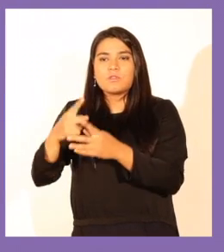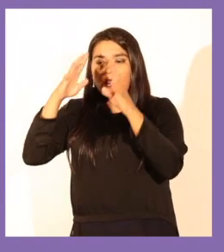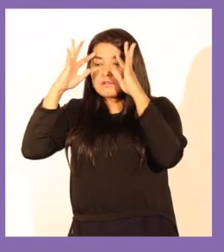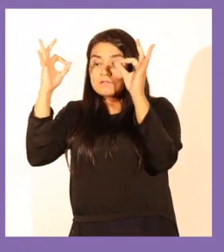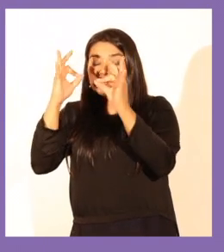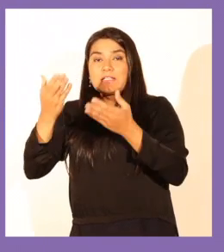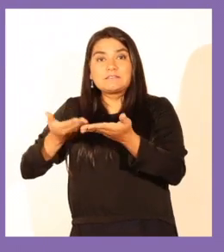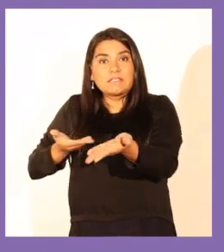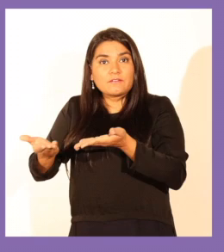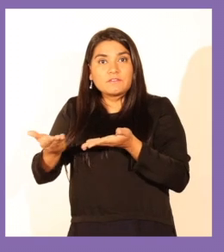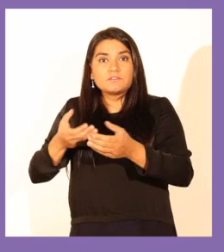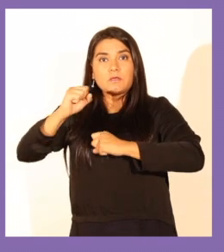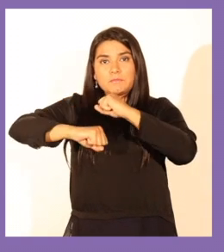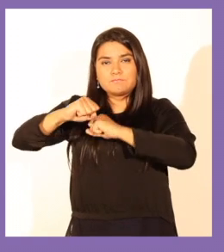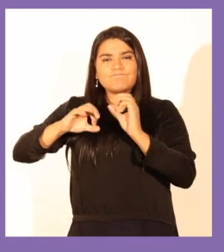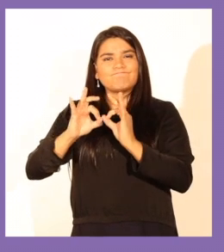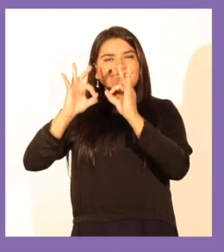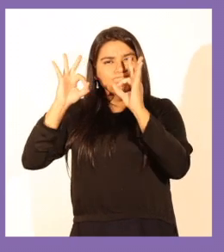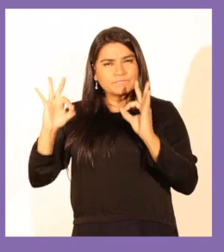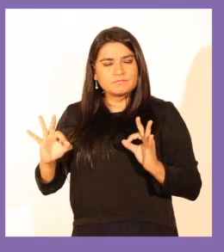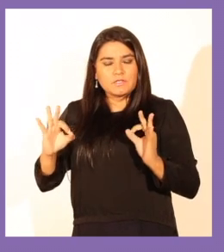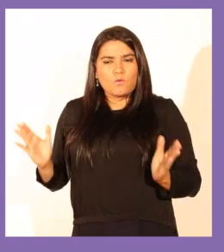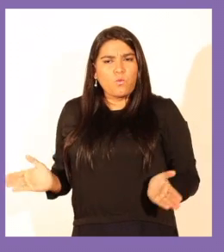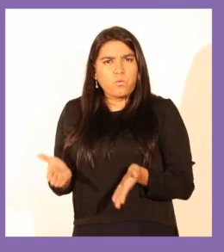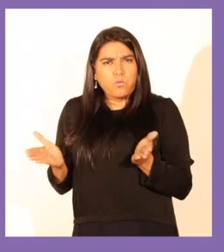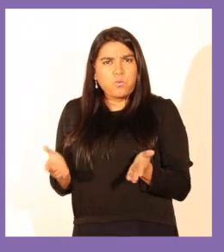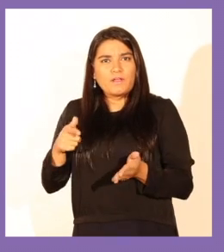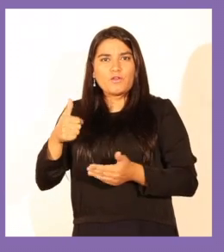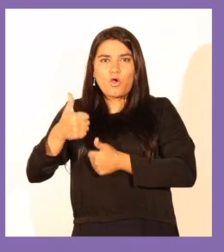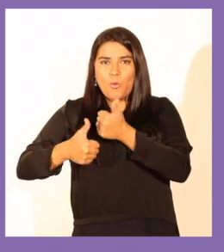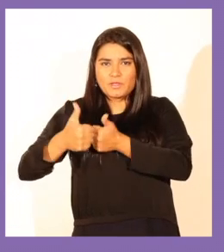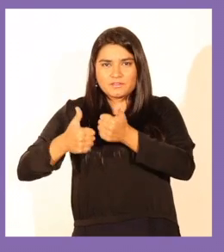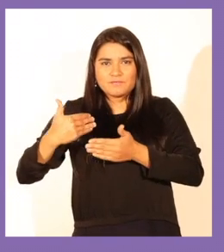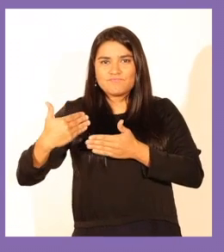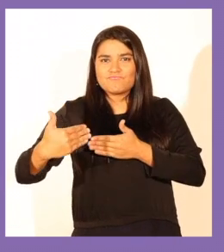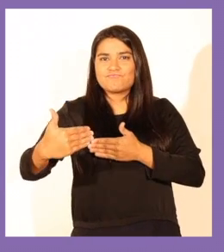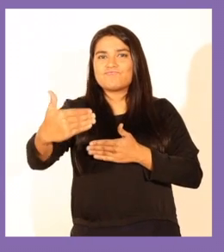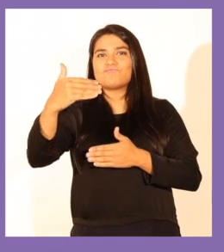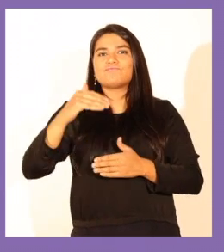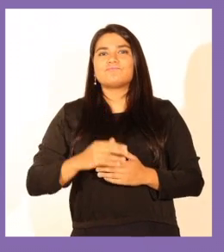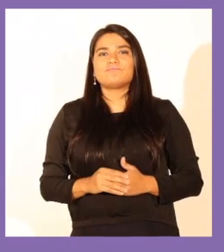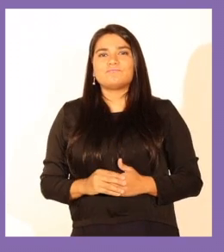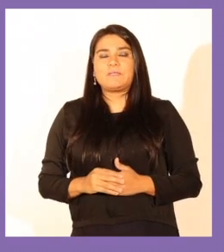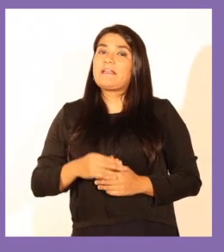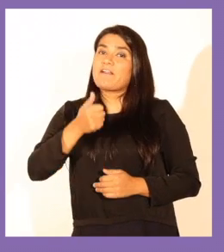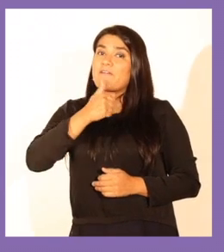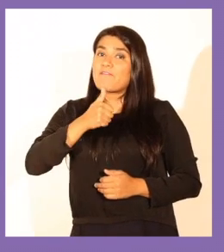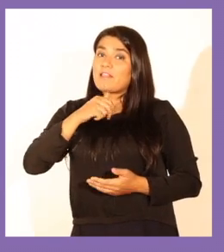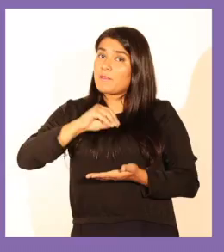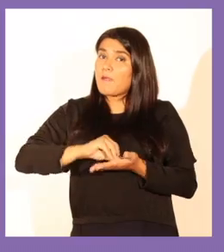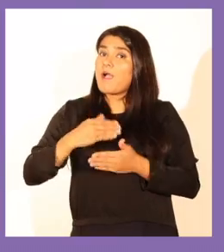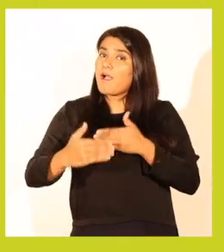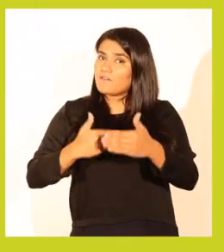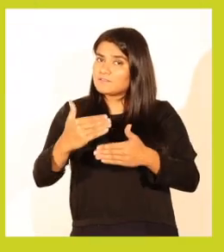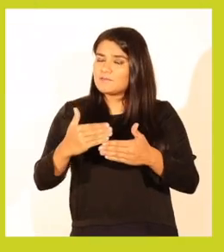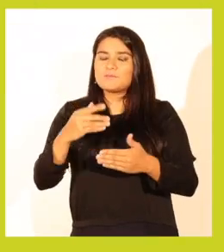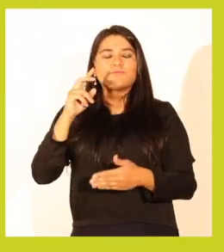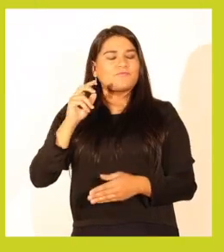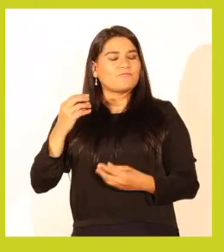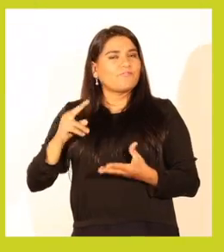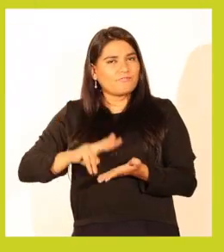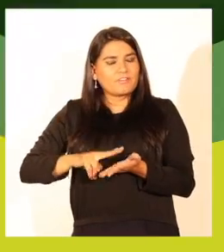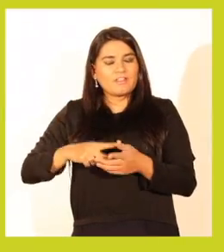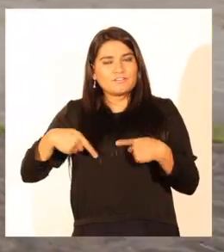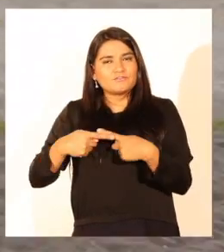brindar asistencia y servicios empresariales especializados e impulsar su competitividad. Aún falta por